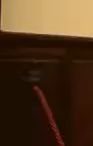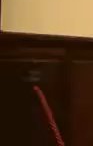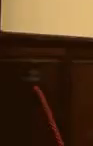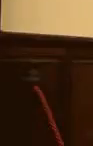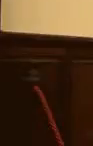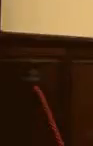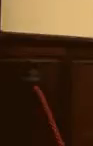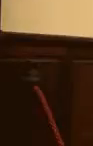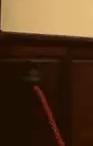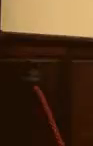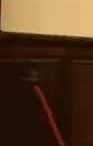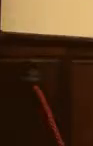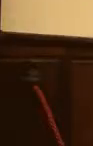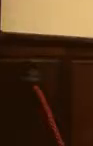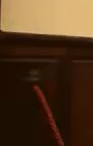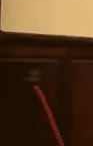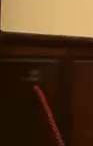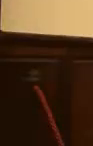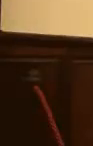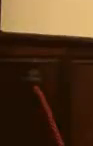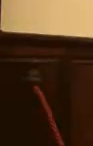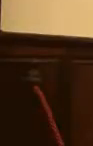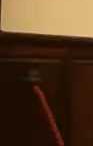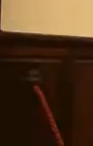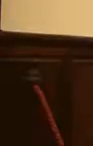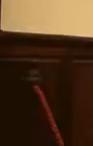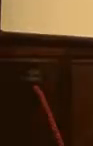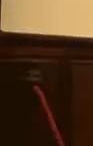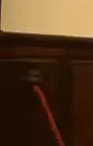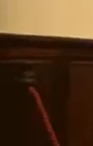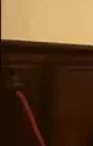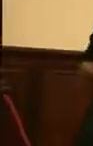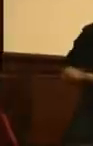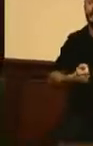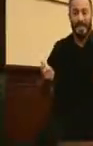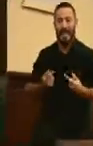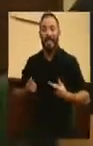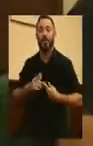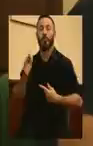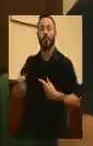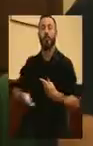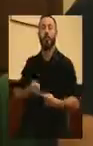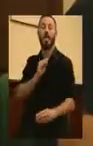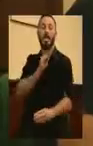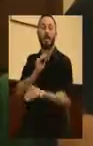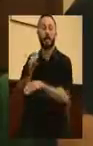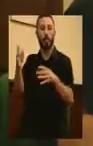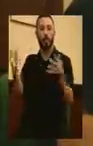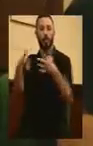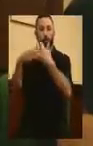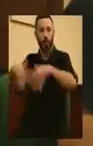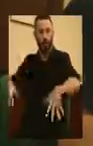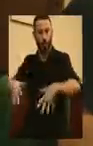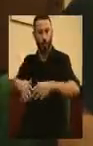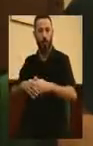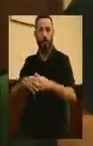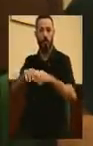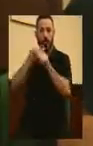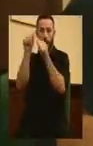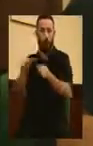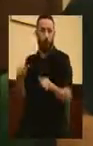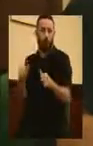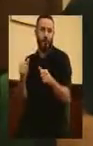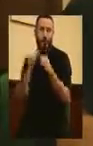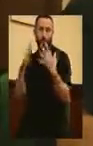El medioambiente, la repercusión de la contaminación, la salud pública y la desmesurada inversión en infraestructuras que requiere el actual modelo. Es